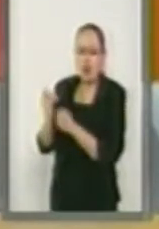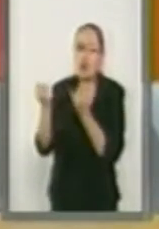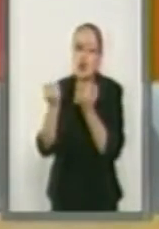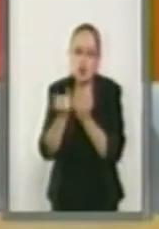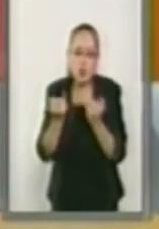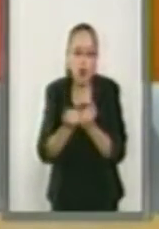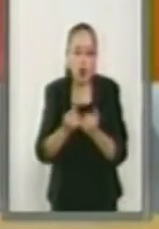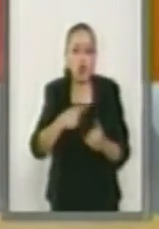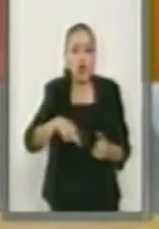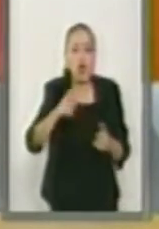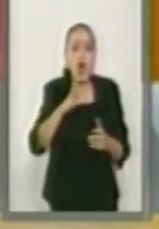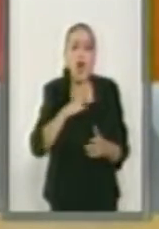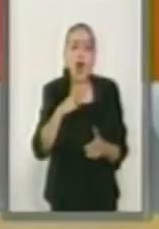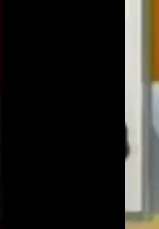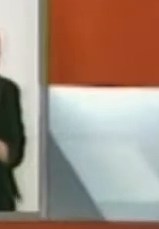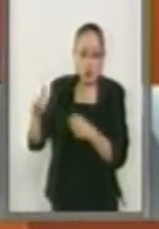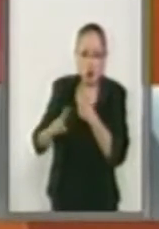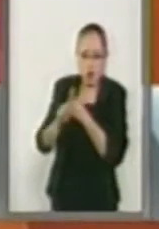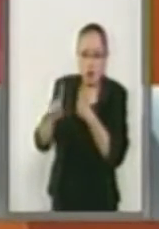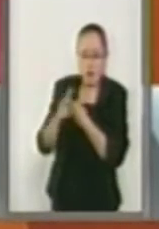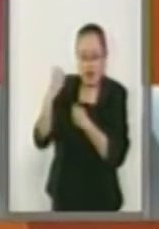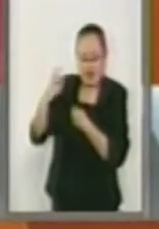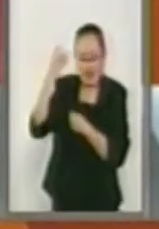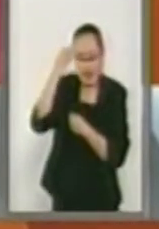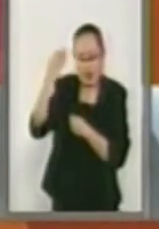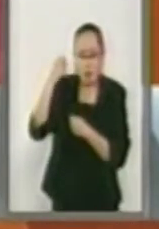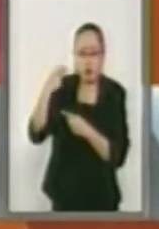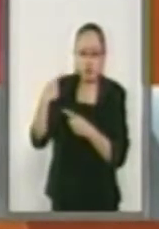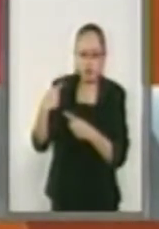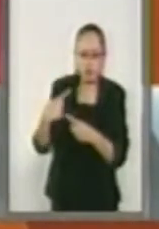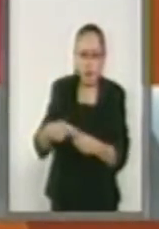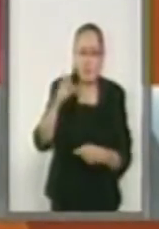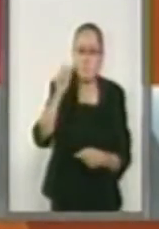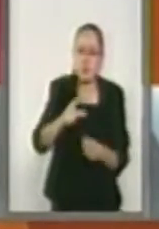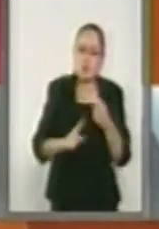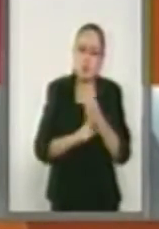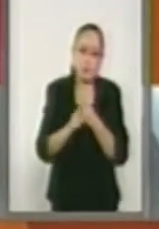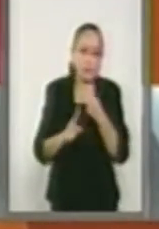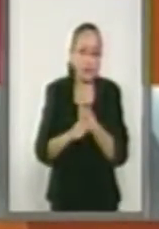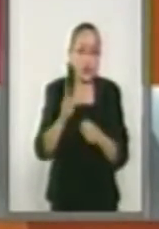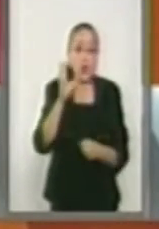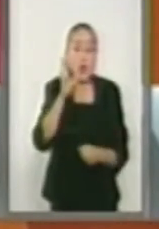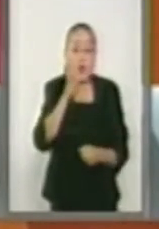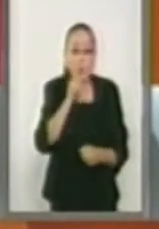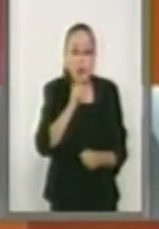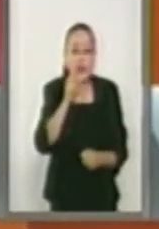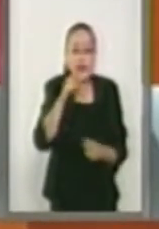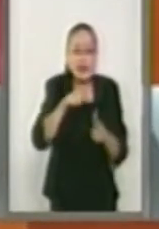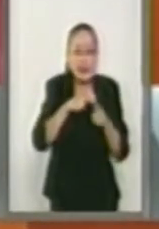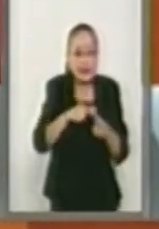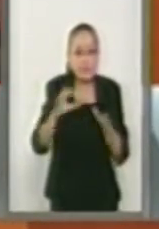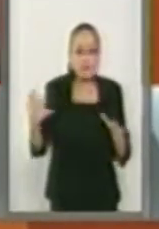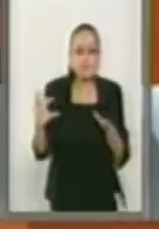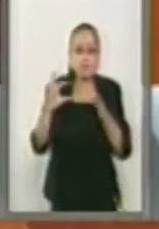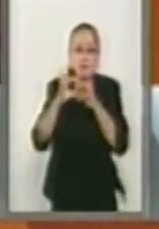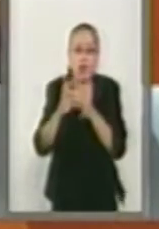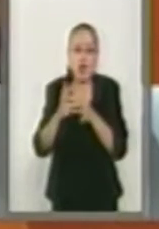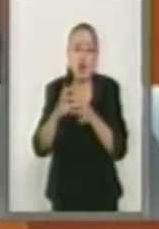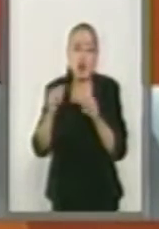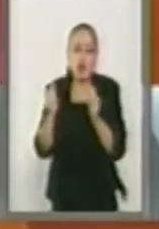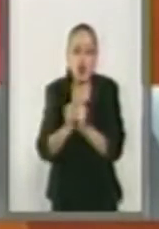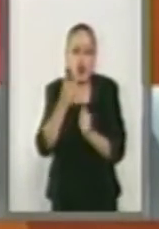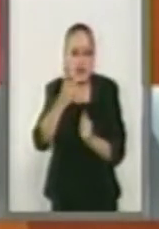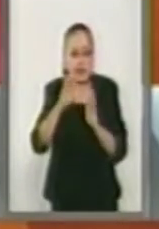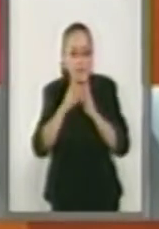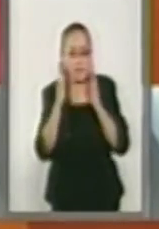ternas arregladas. No podemos seguir, y se dijo, con un sistema en donde el presidente nombra a quien se le da la gana